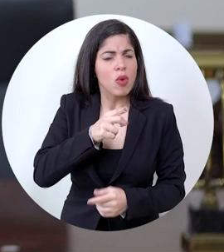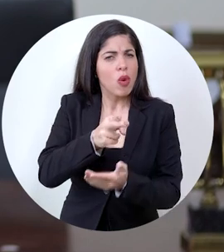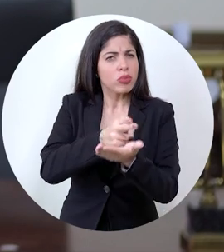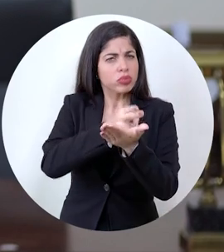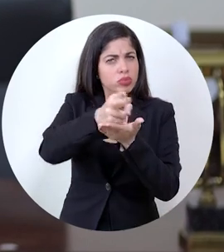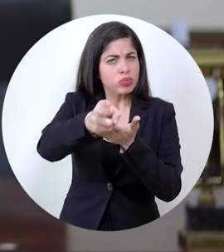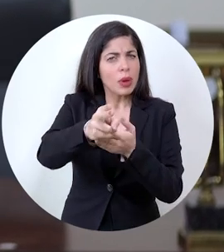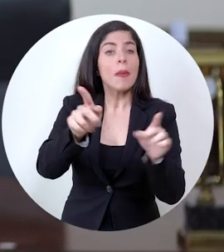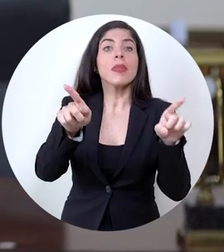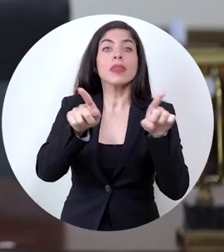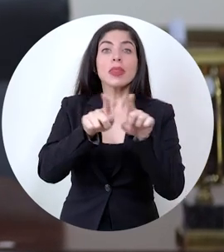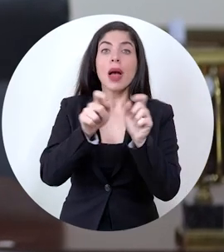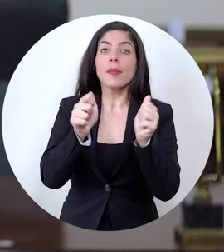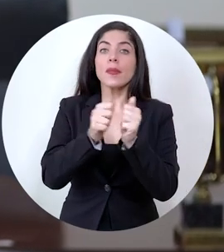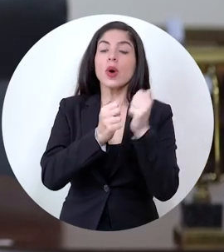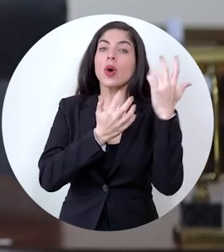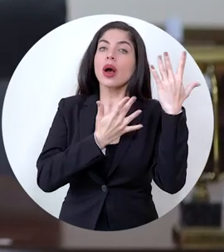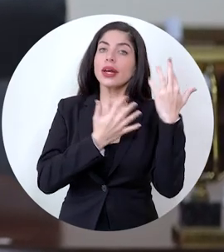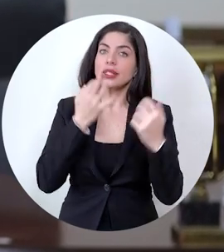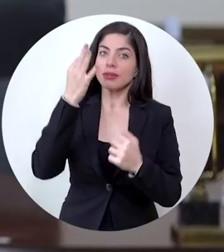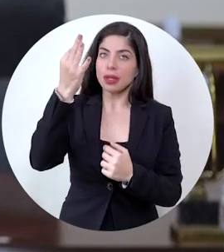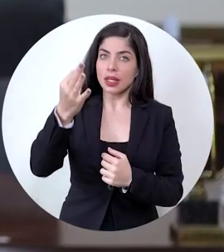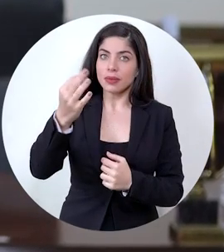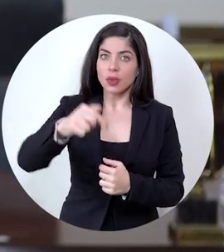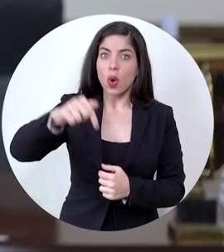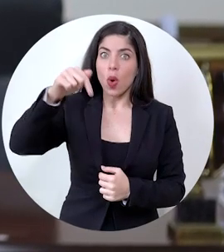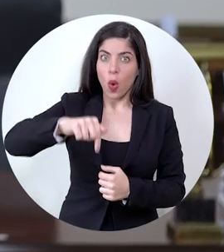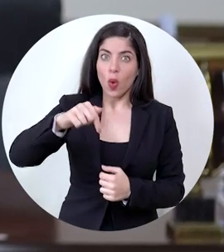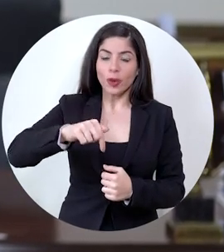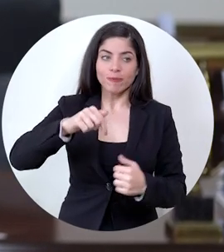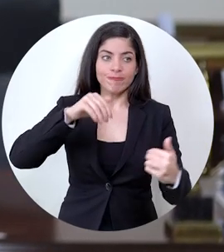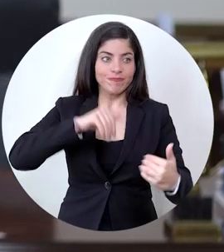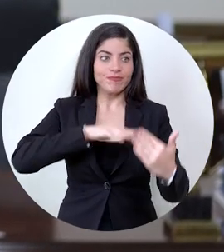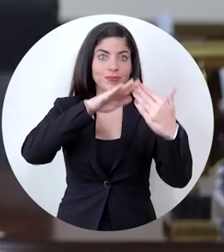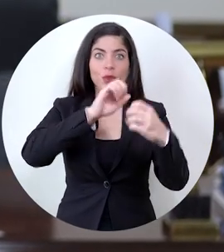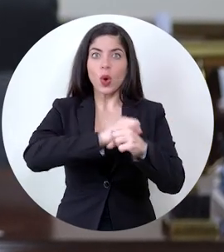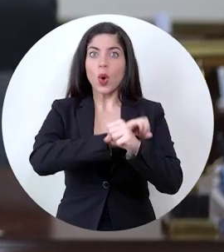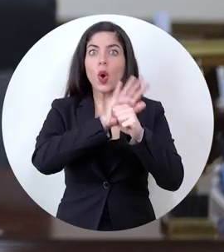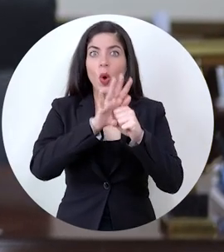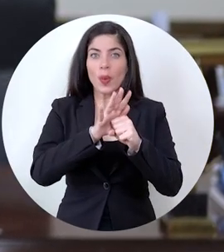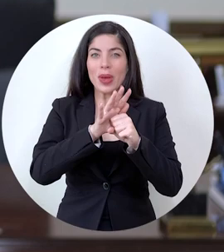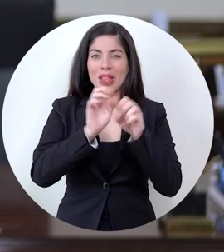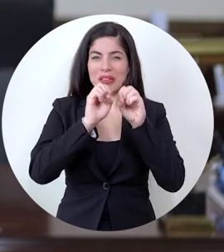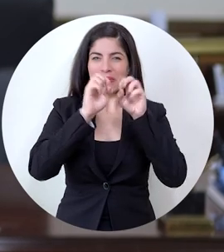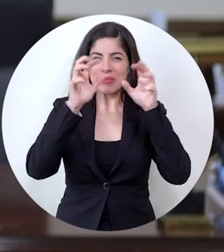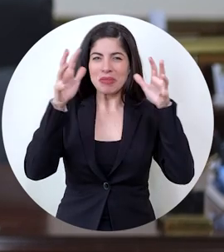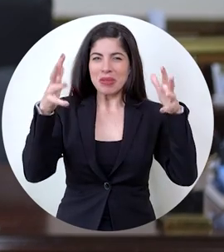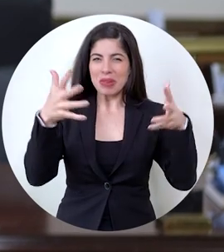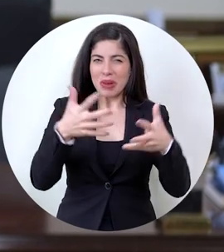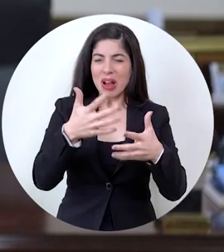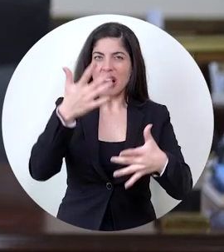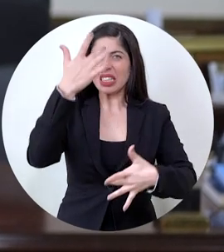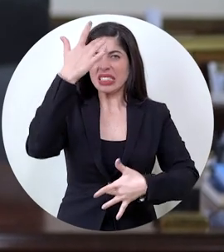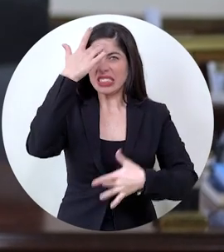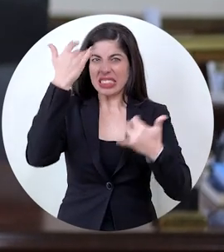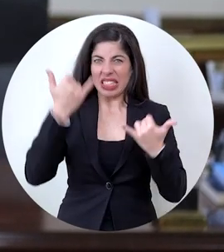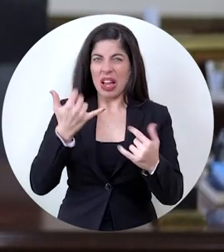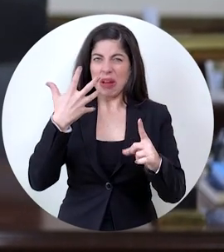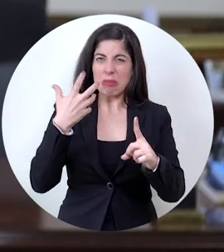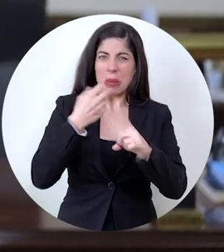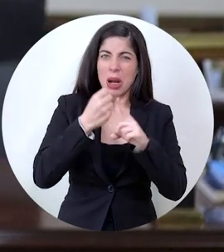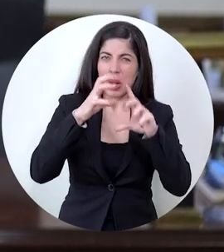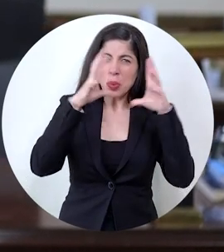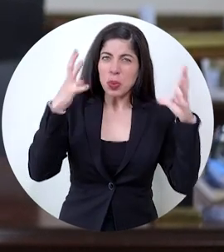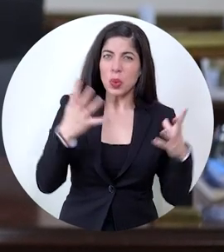franqueza, pero también con esperanza. Hoy, frente al COVID-19, la pandemia que afecta al